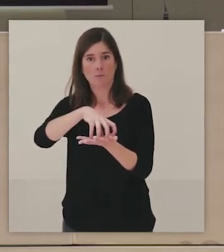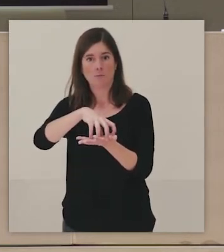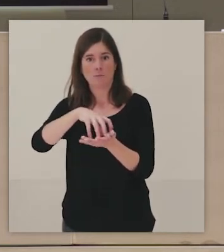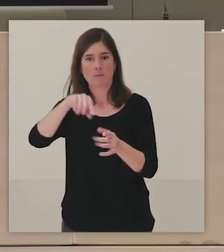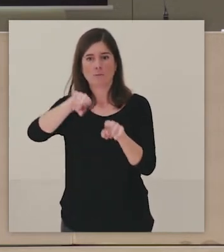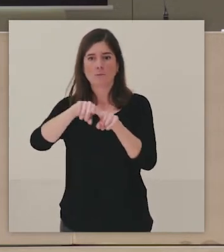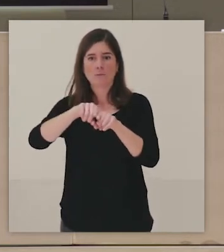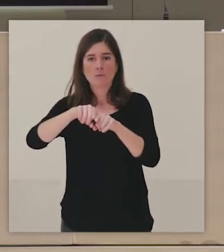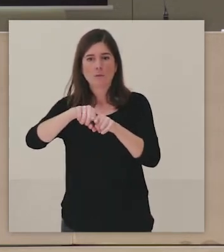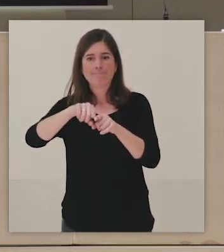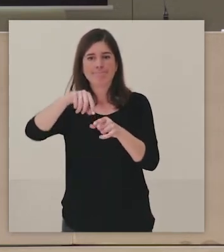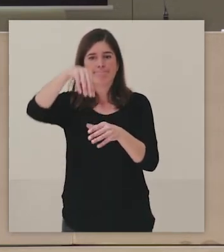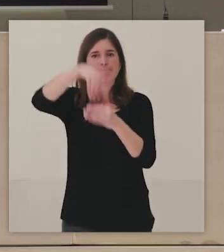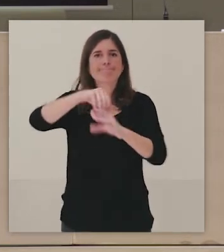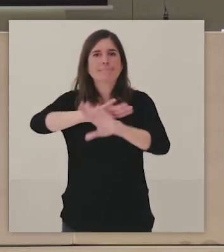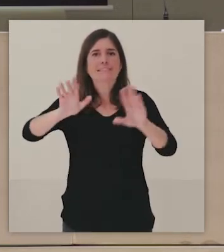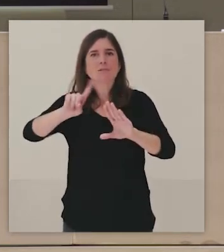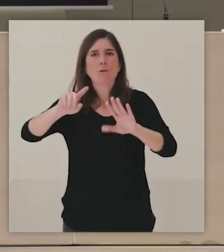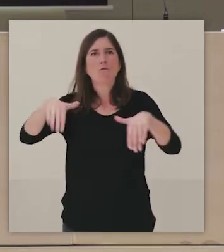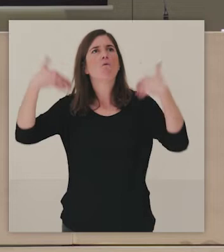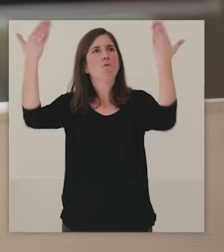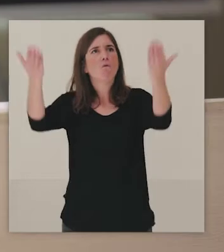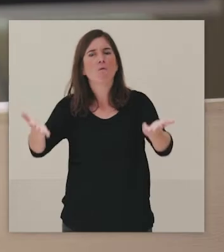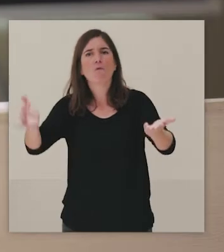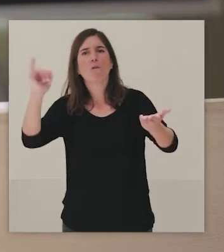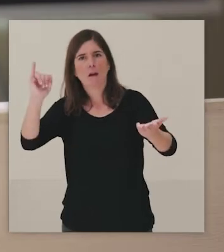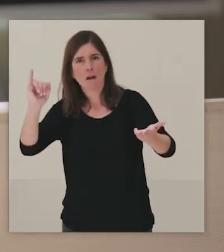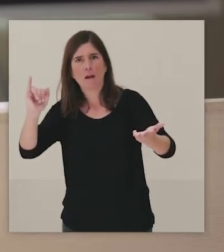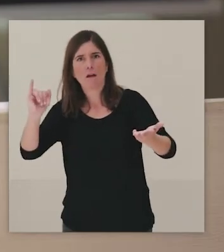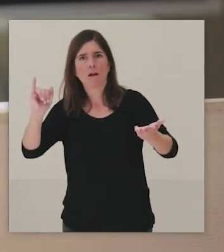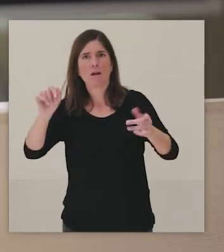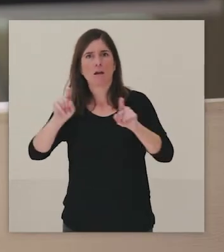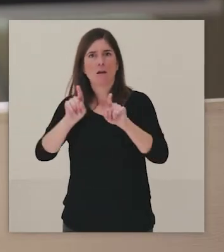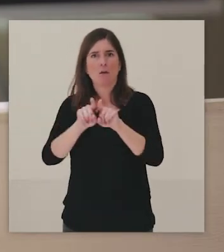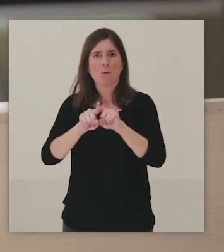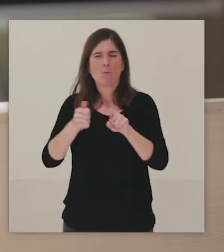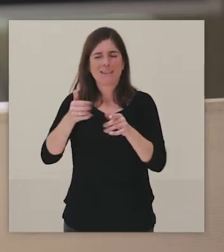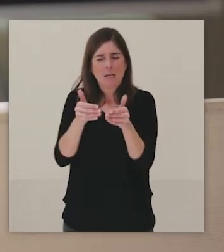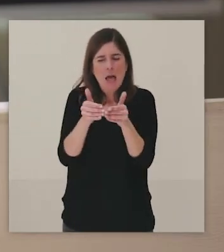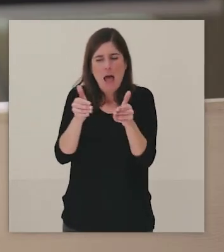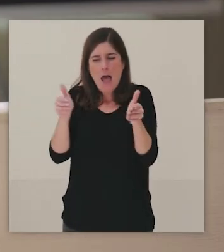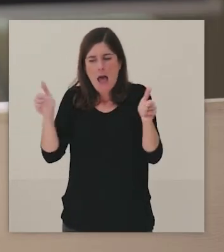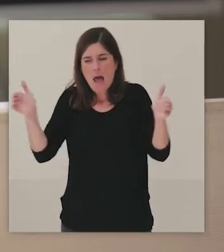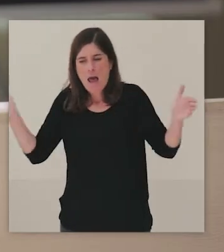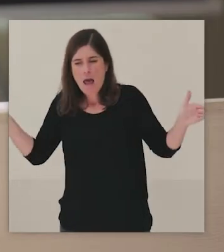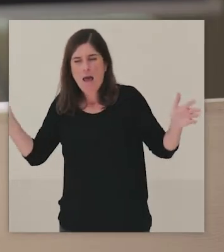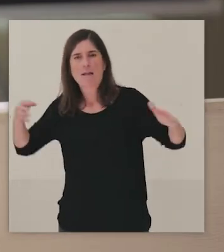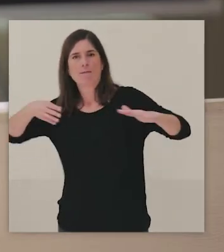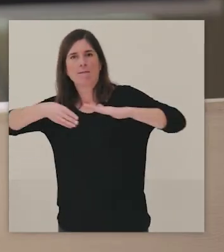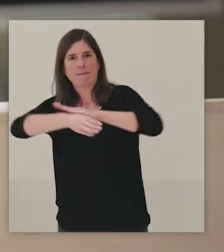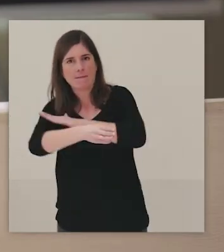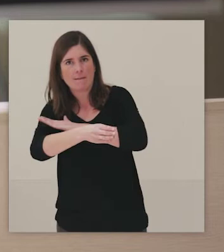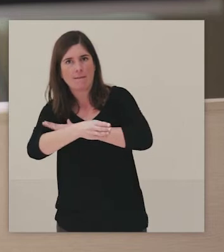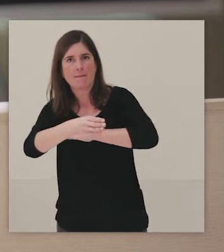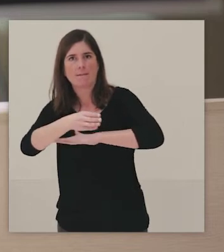sus muros y que empieza a abrir esos muros, a ser mucho más permeable